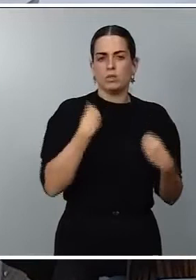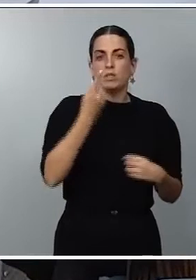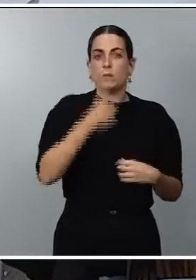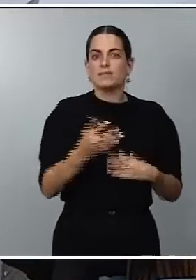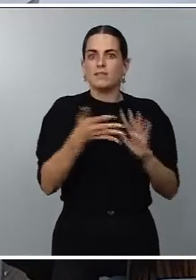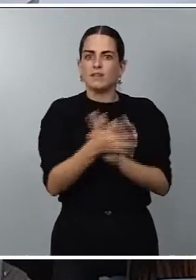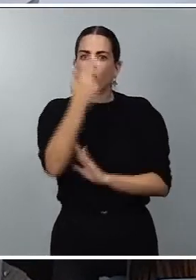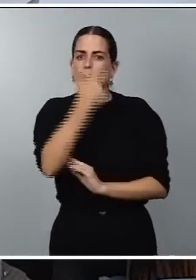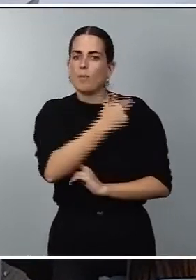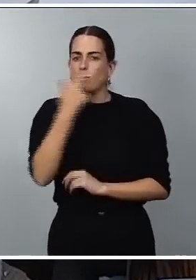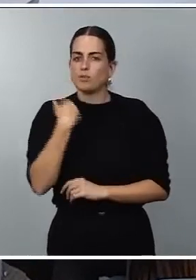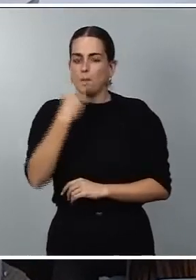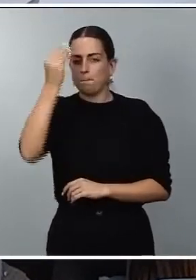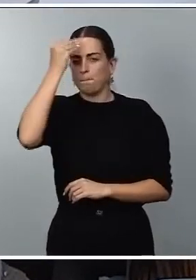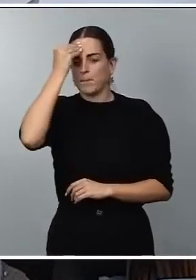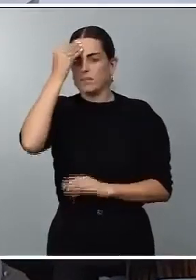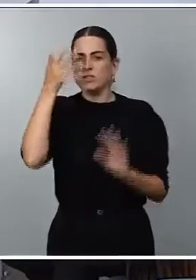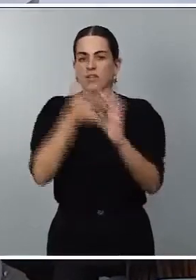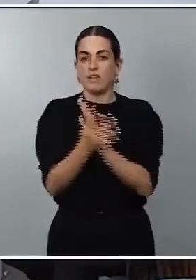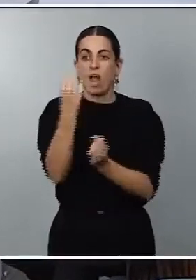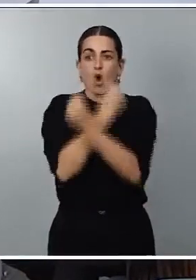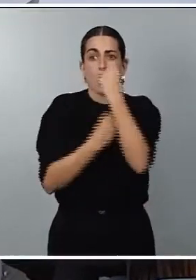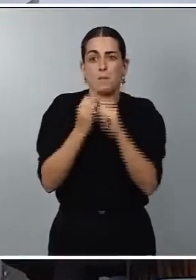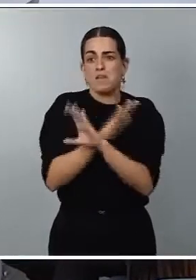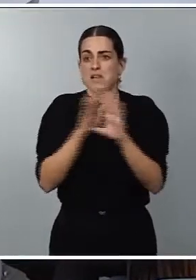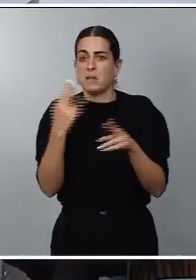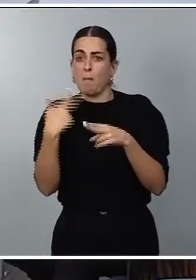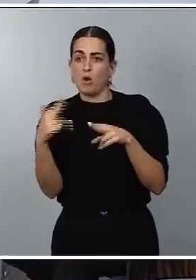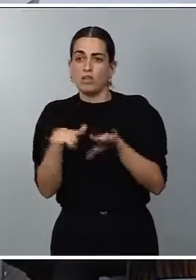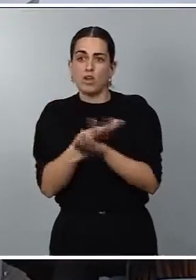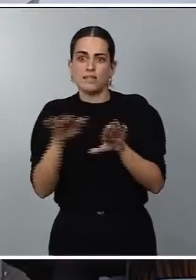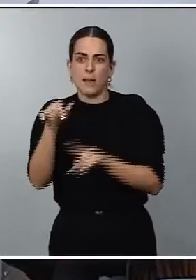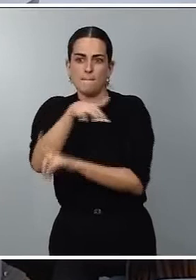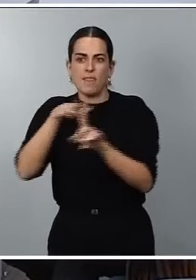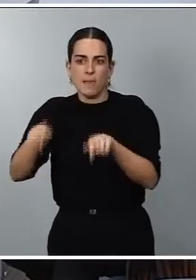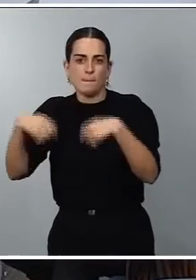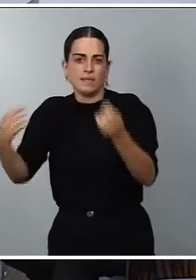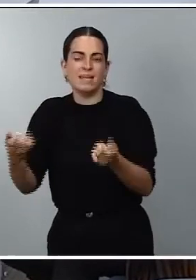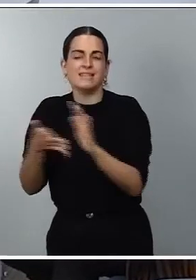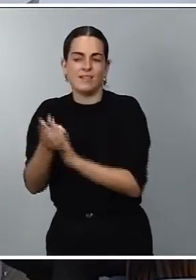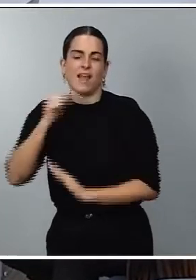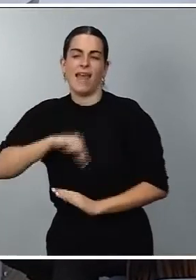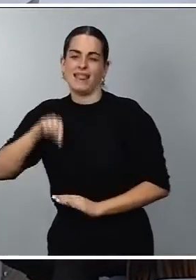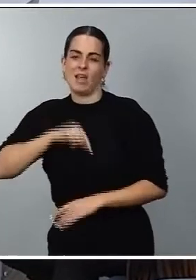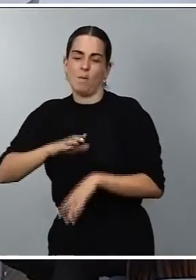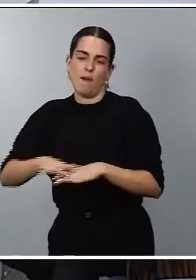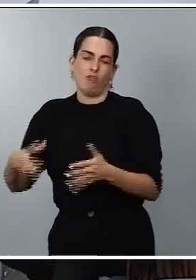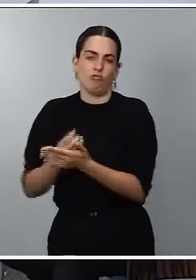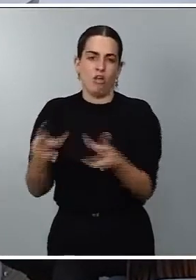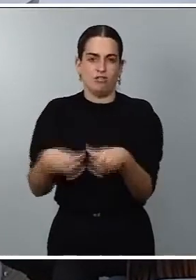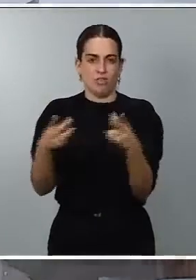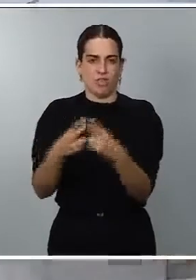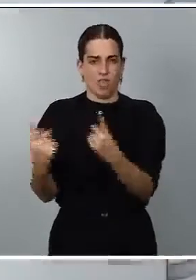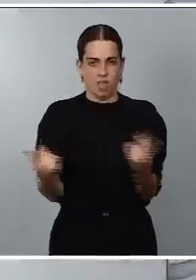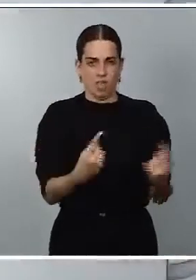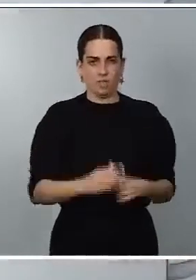más allá de lo económico, de lo político, de lo medioambiental, que es un compromiso ético con el conjunto de la sociedad. El segundo proyecto